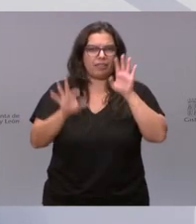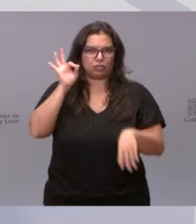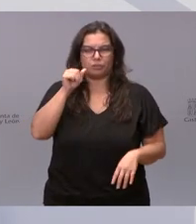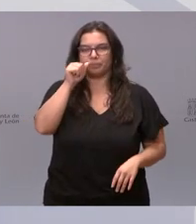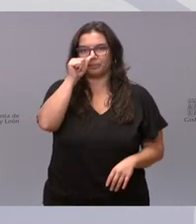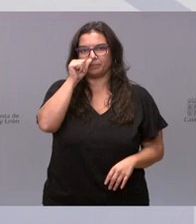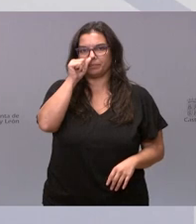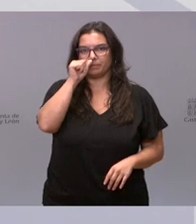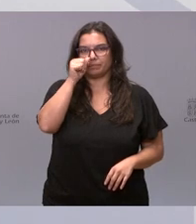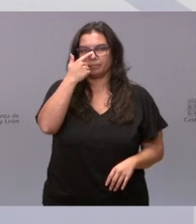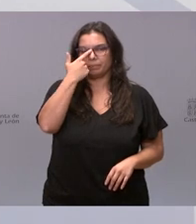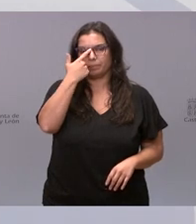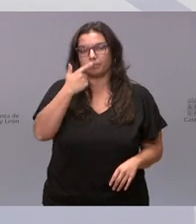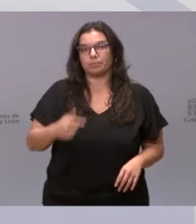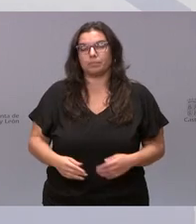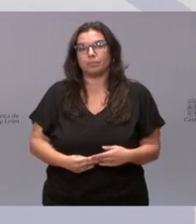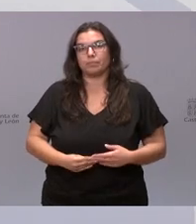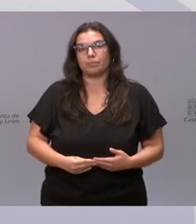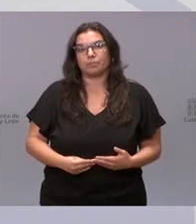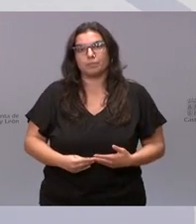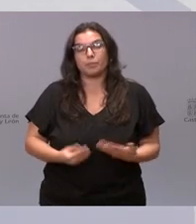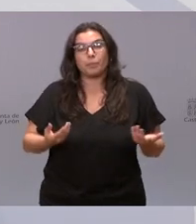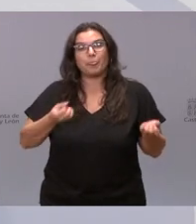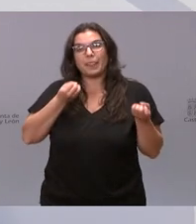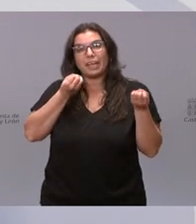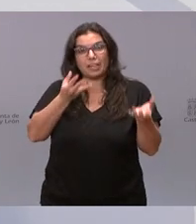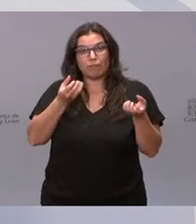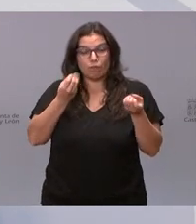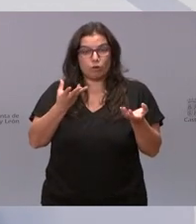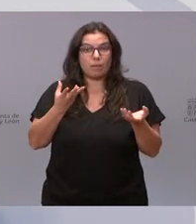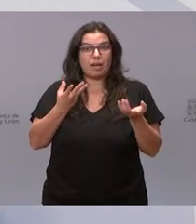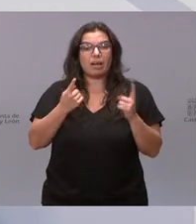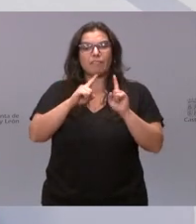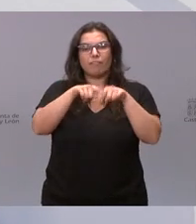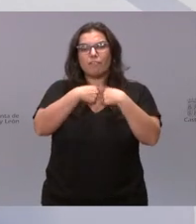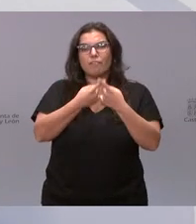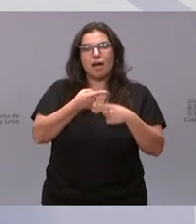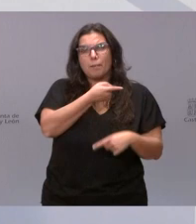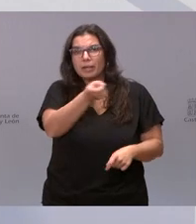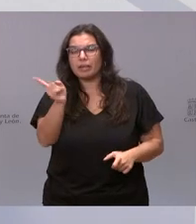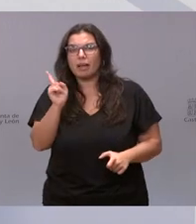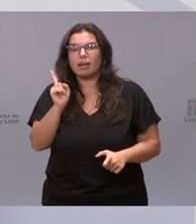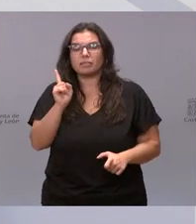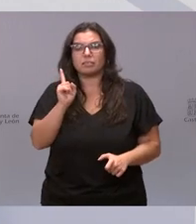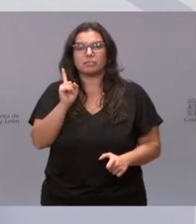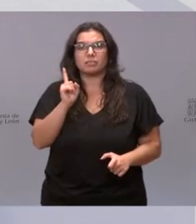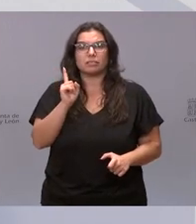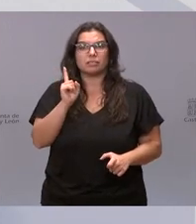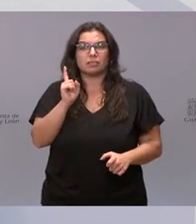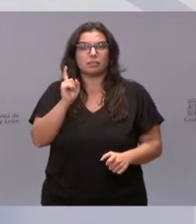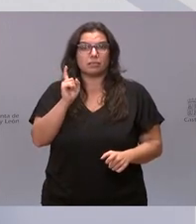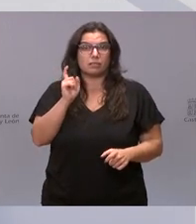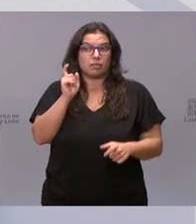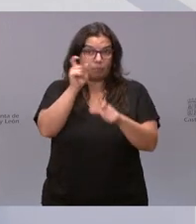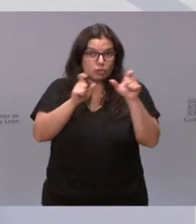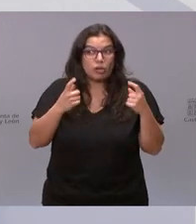¿Cómo queremos informar a todas las familias que